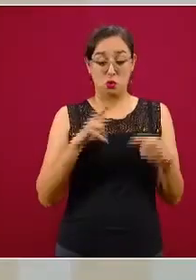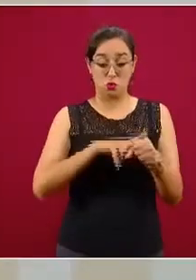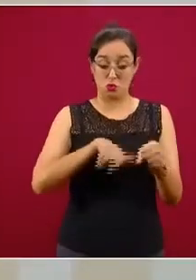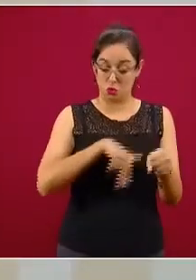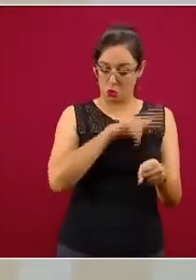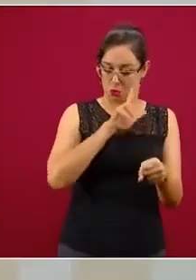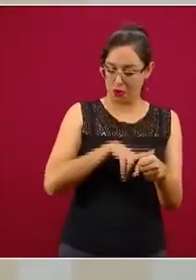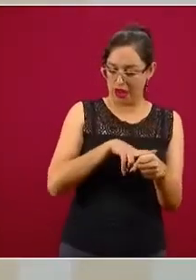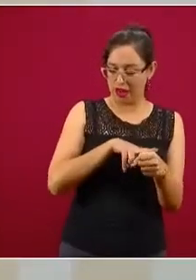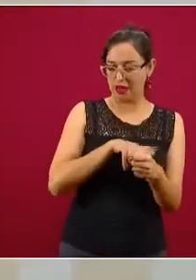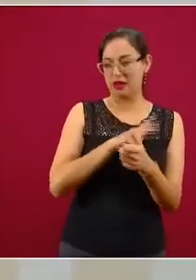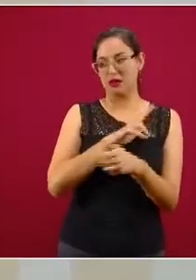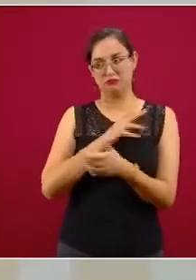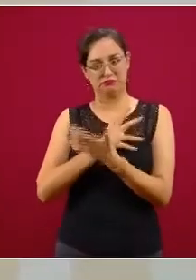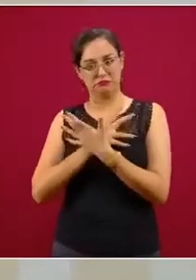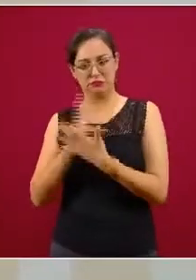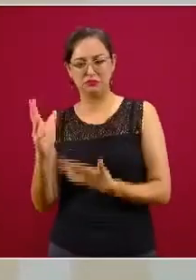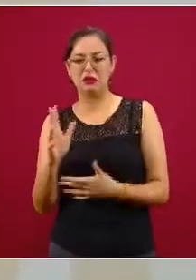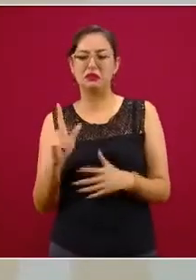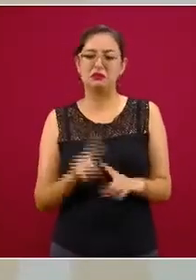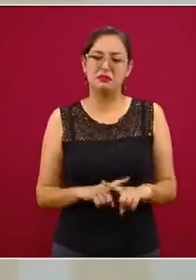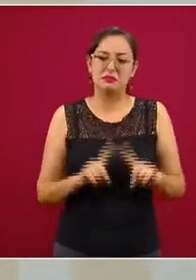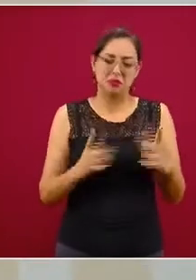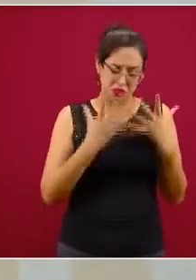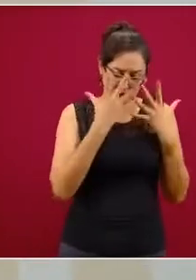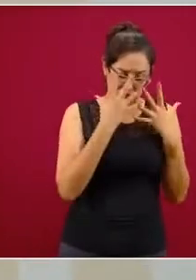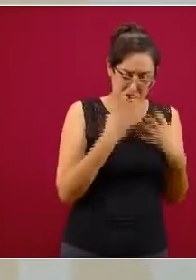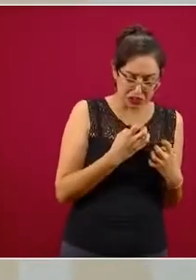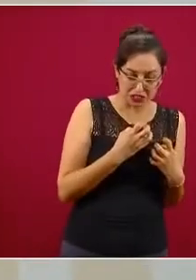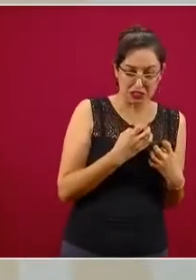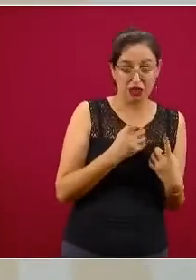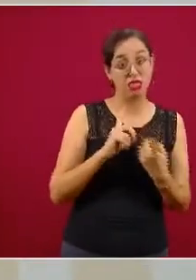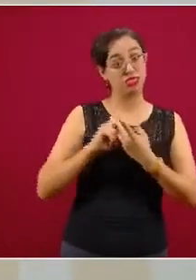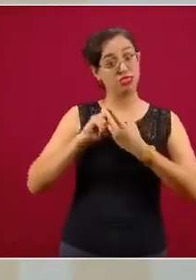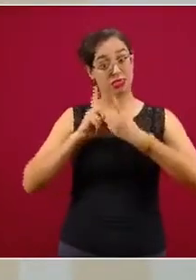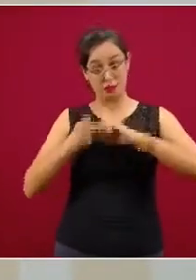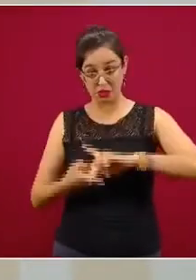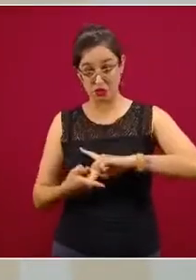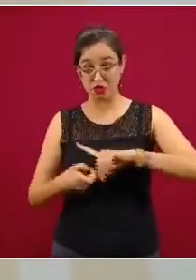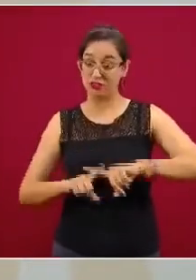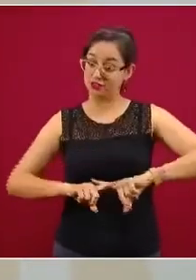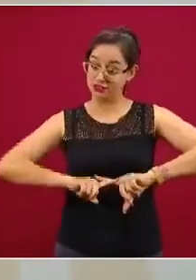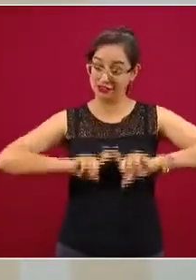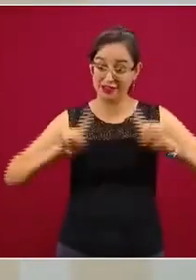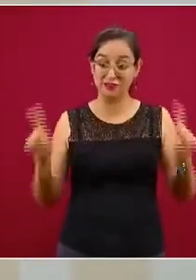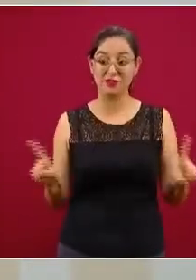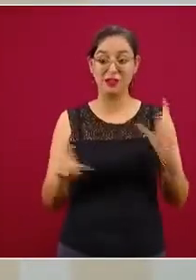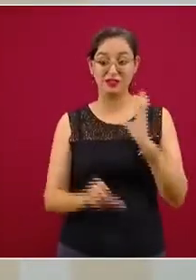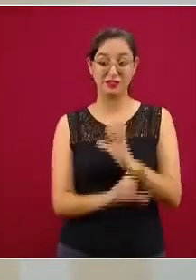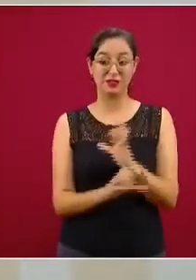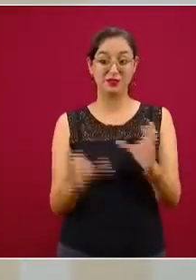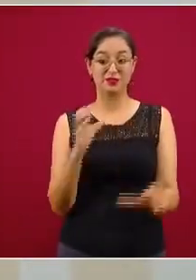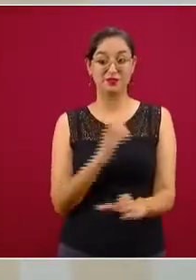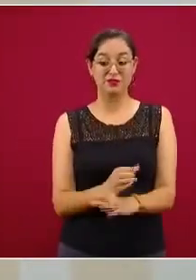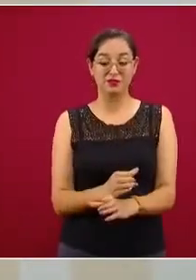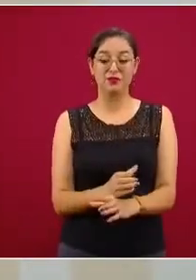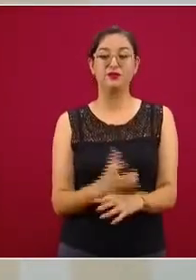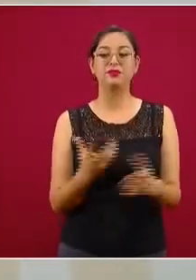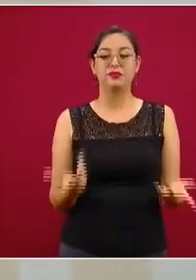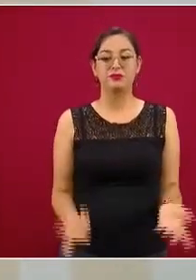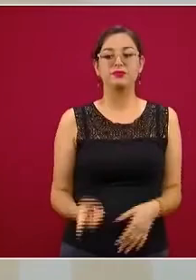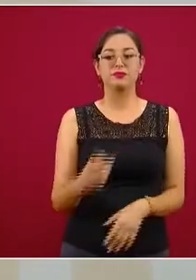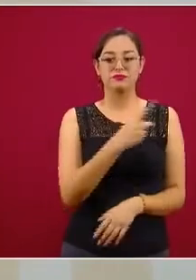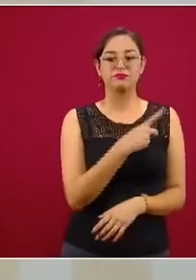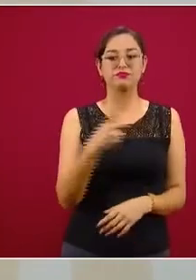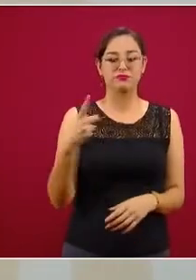mismo decir es que anda triste, tiene una depresión. Son distintos y por supuesto que hay que abordar cada